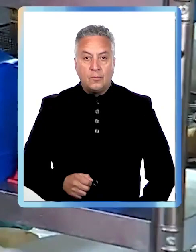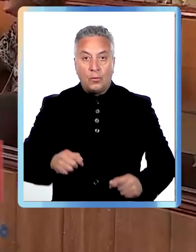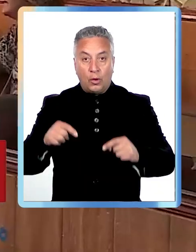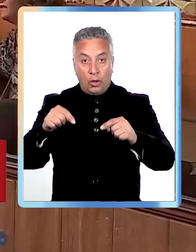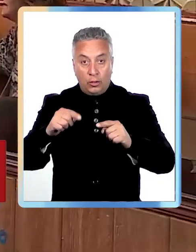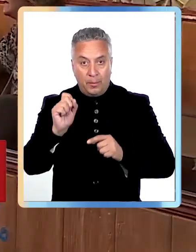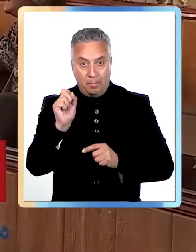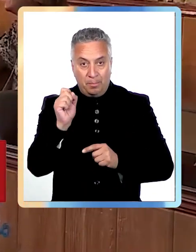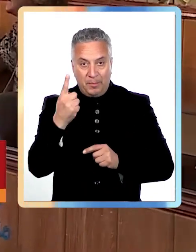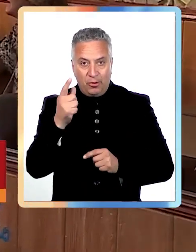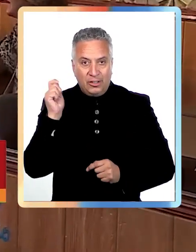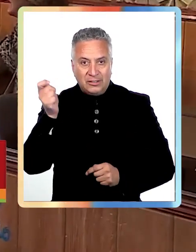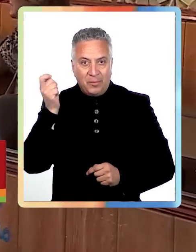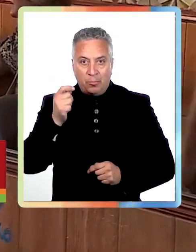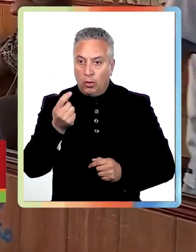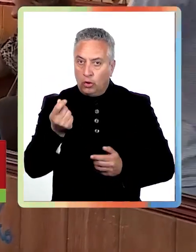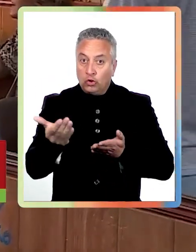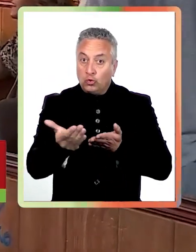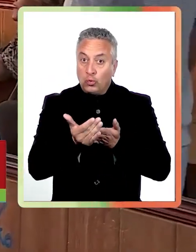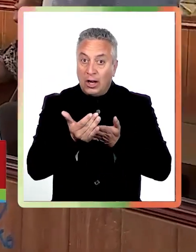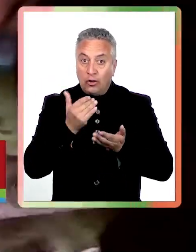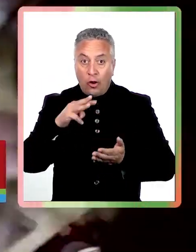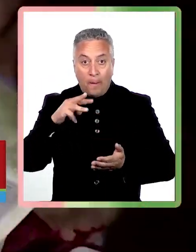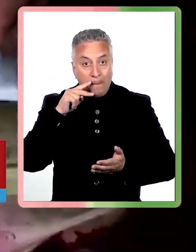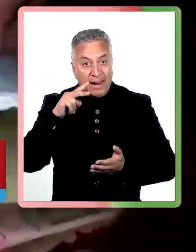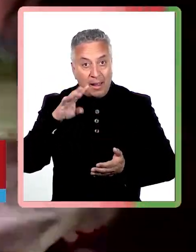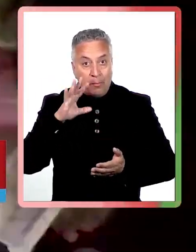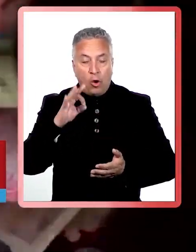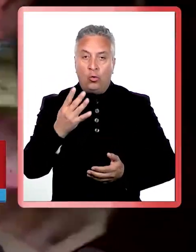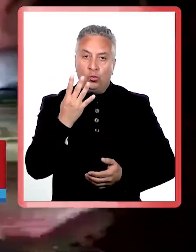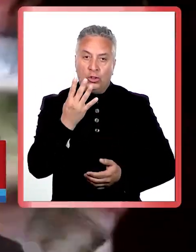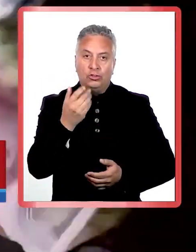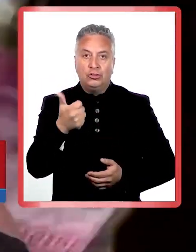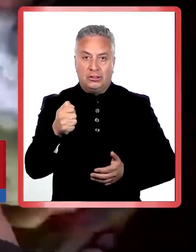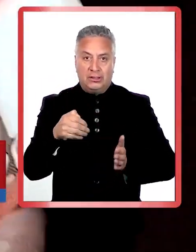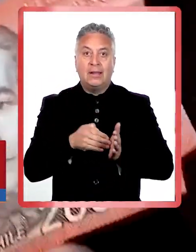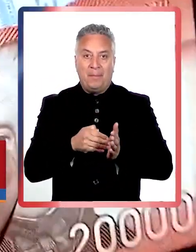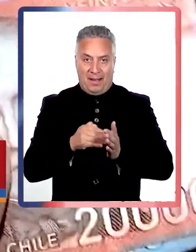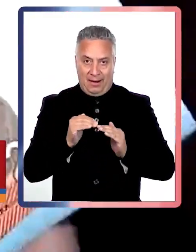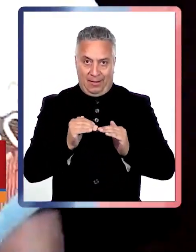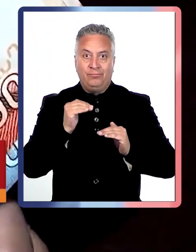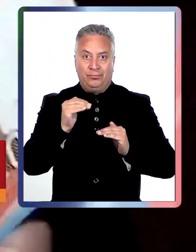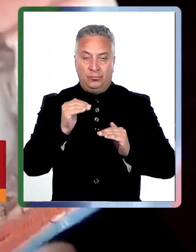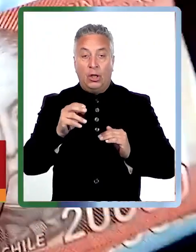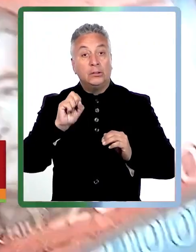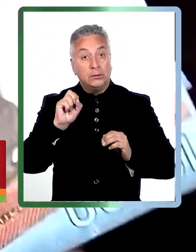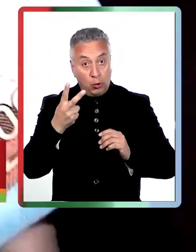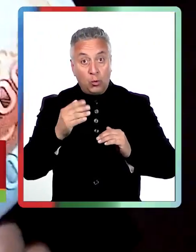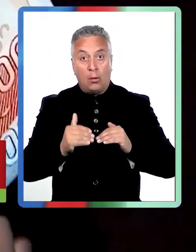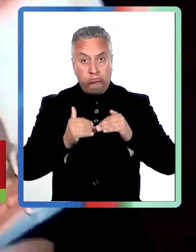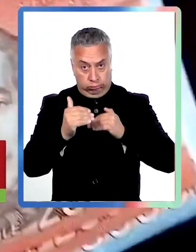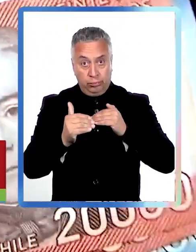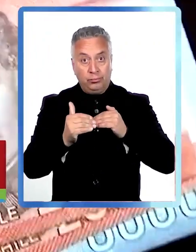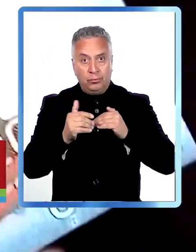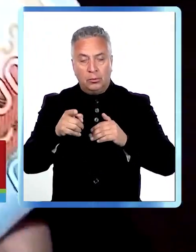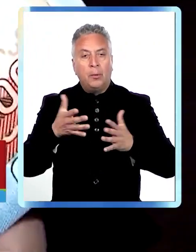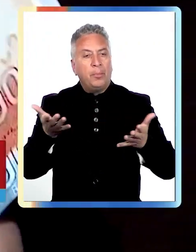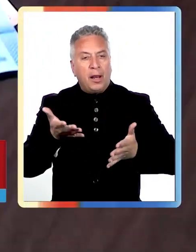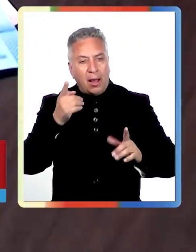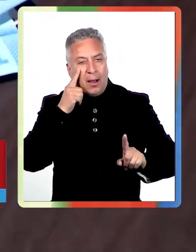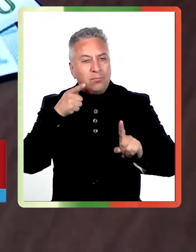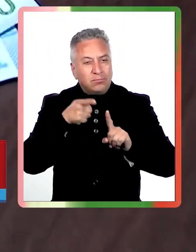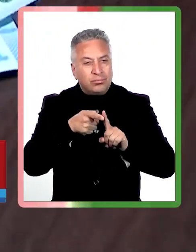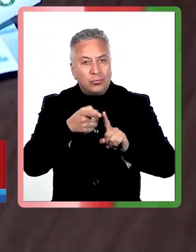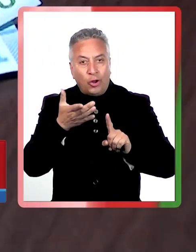Este 1 de septiembre, el sueldo mínimo llegó a los 460 mil pesos. Es la segunda alza progresiva del año para alcanzar